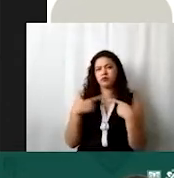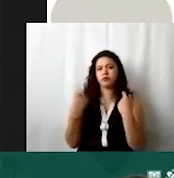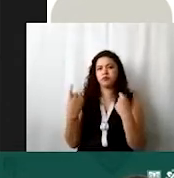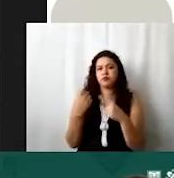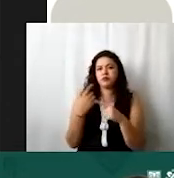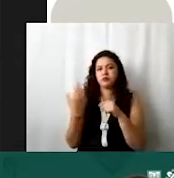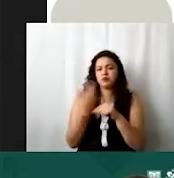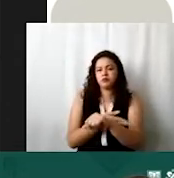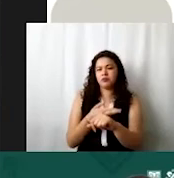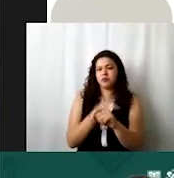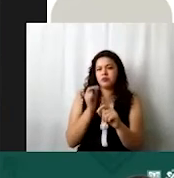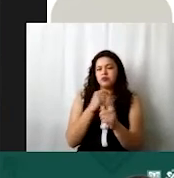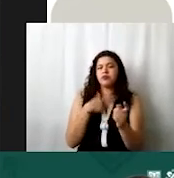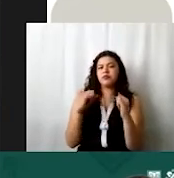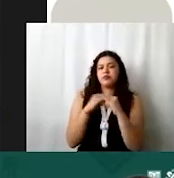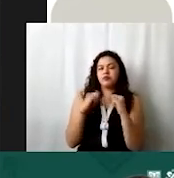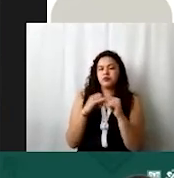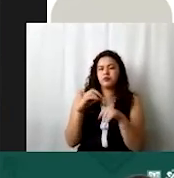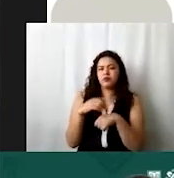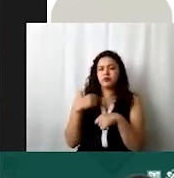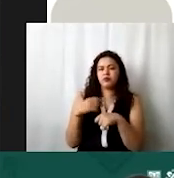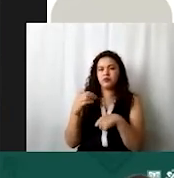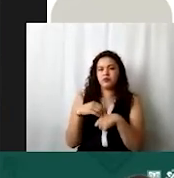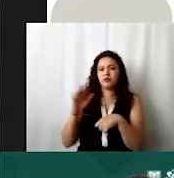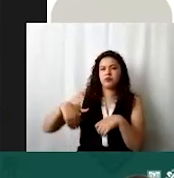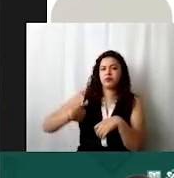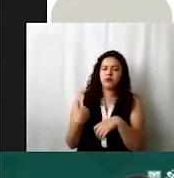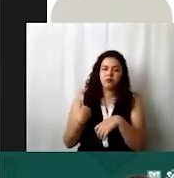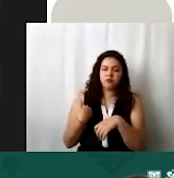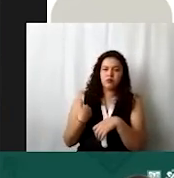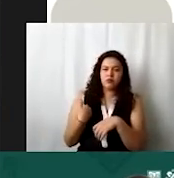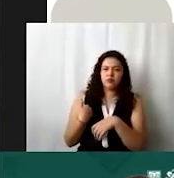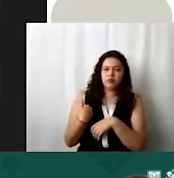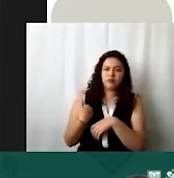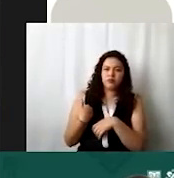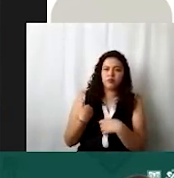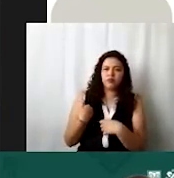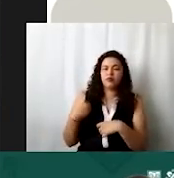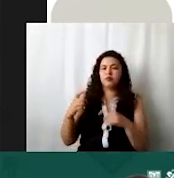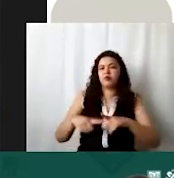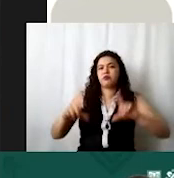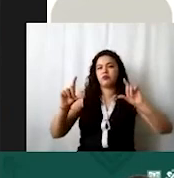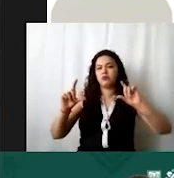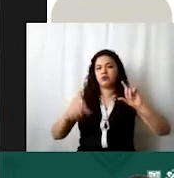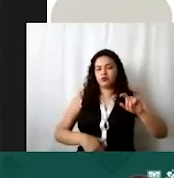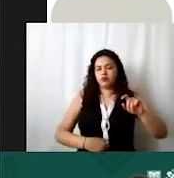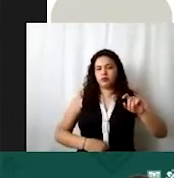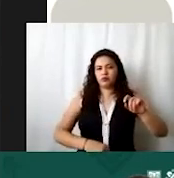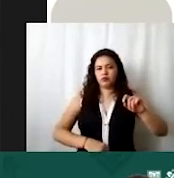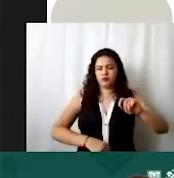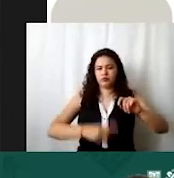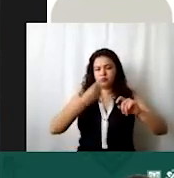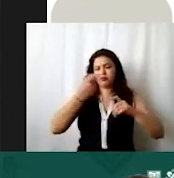hablando de instituciones cuando yo le doy clic en guardar este me va a aparecer este texto que me va a indicar que por la